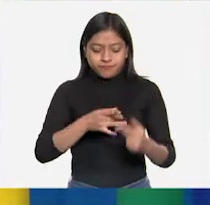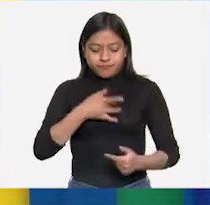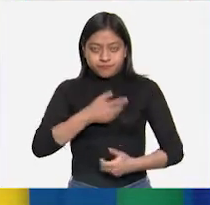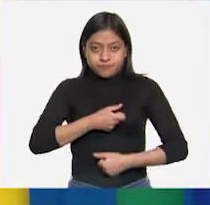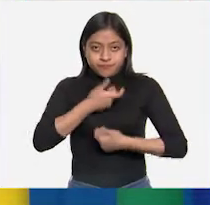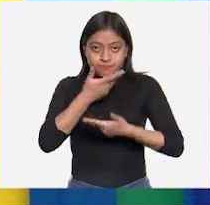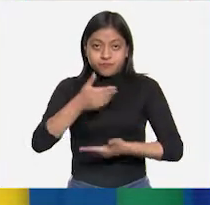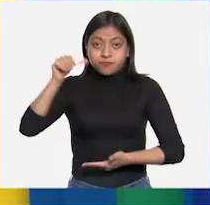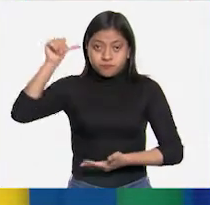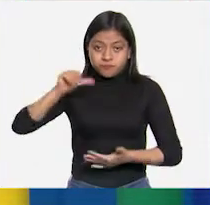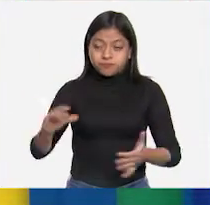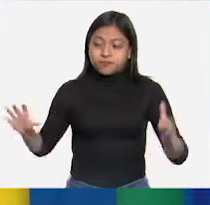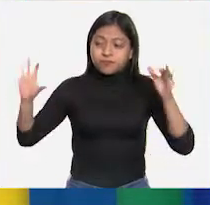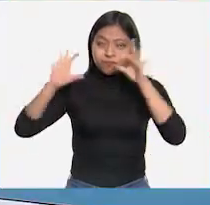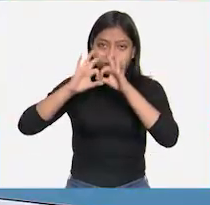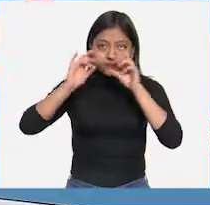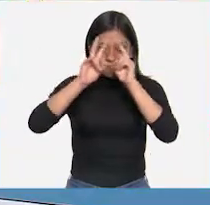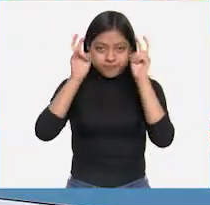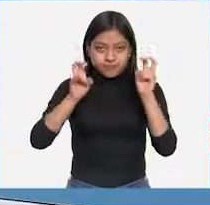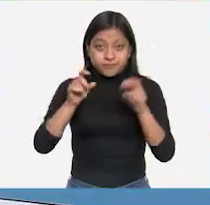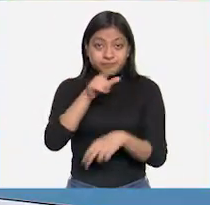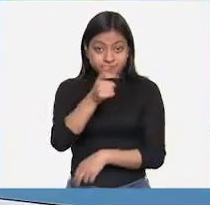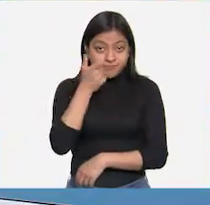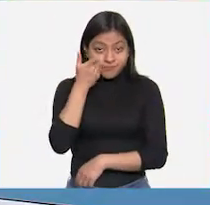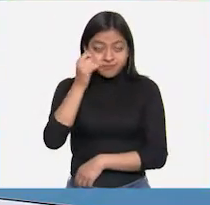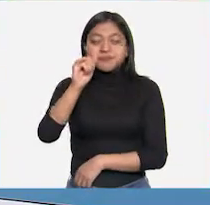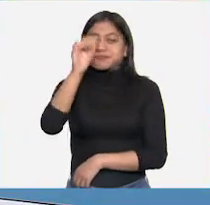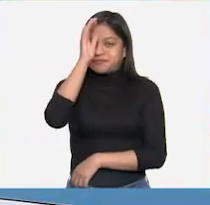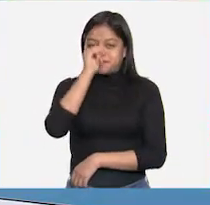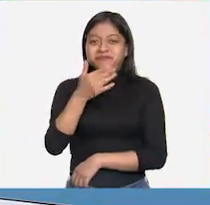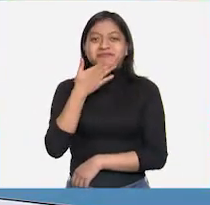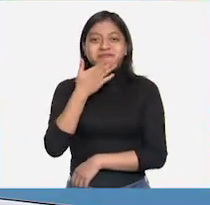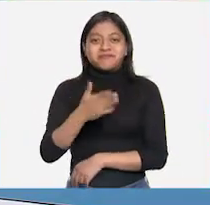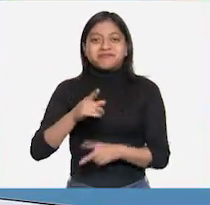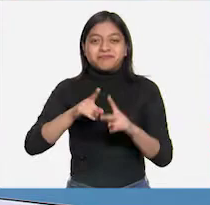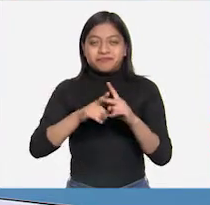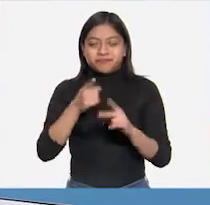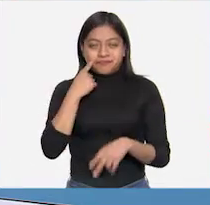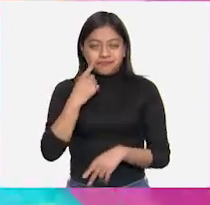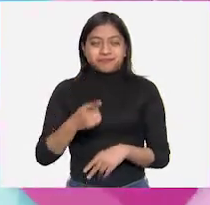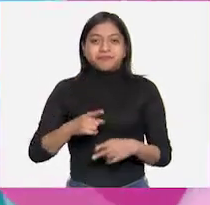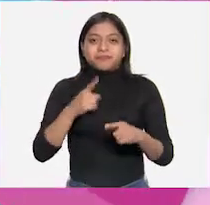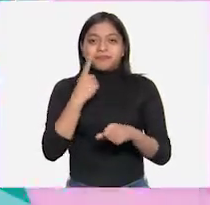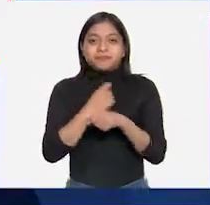vamos a estudiar el día de hoy. ¿Te parece? De acuerdo. Así que vamos con el primero.